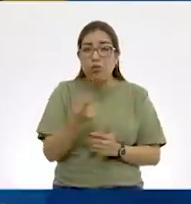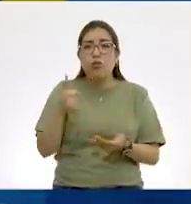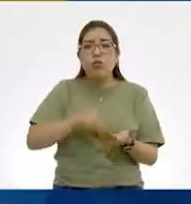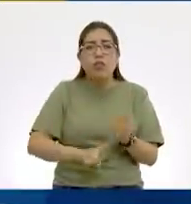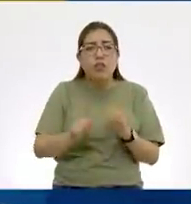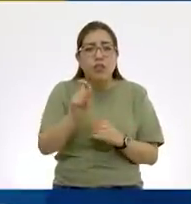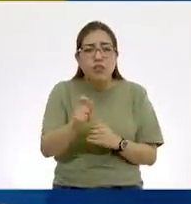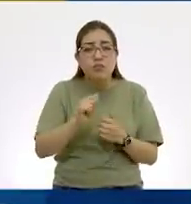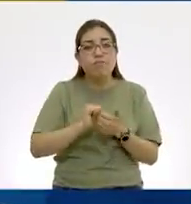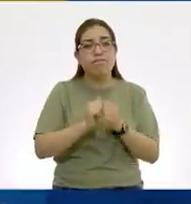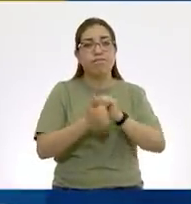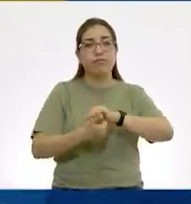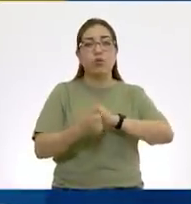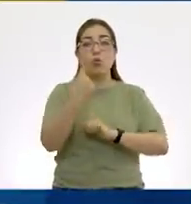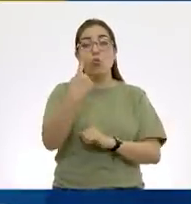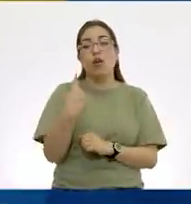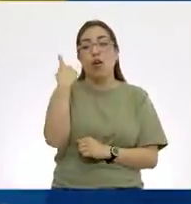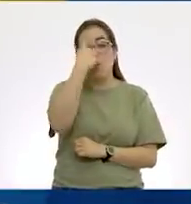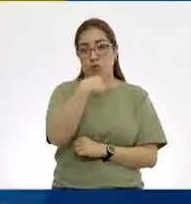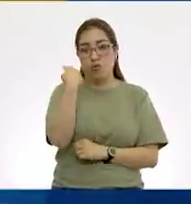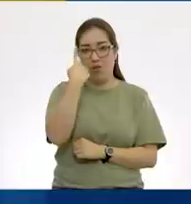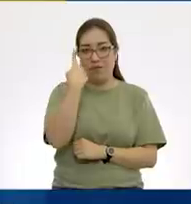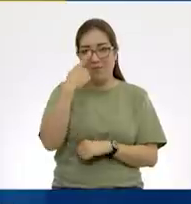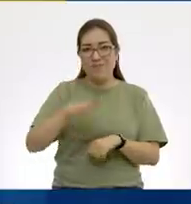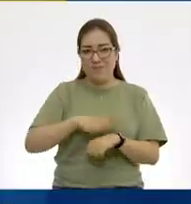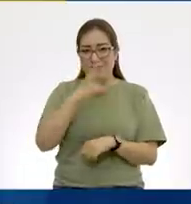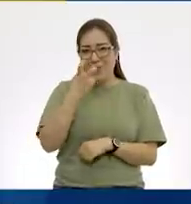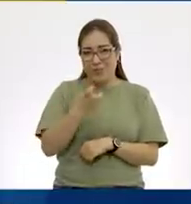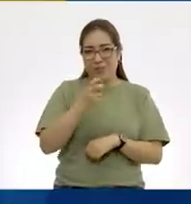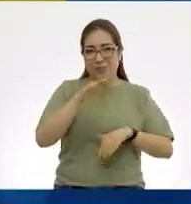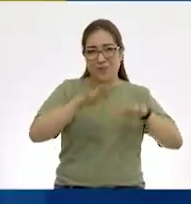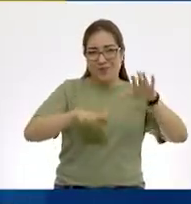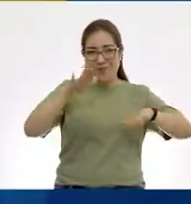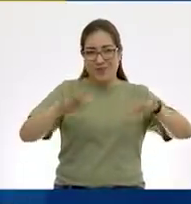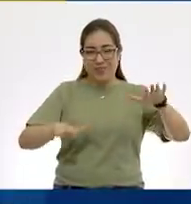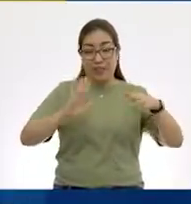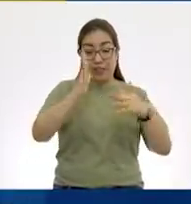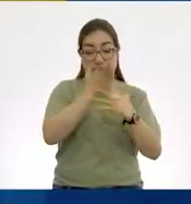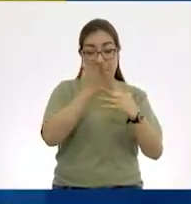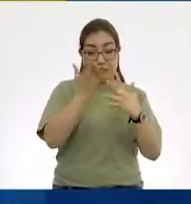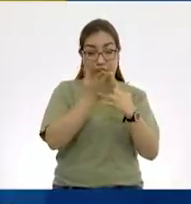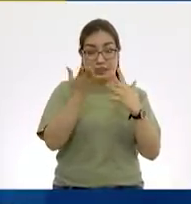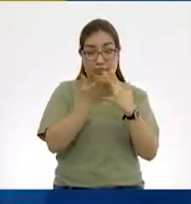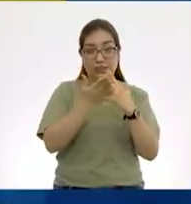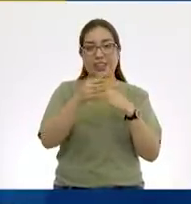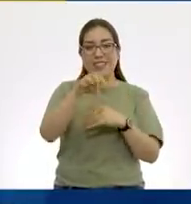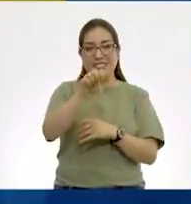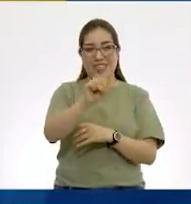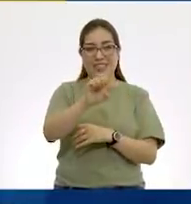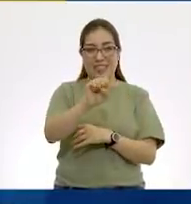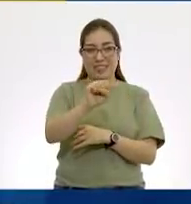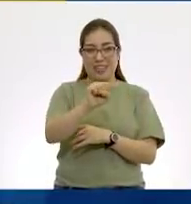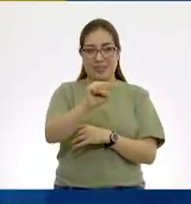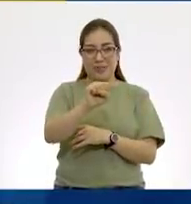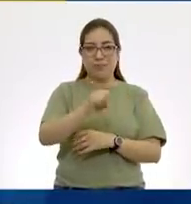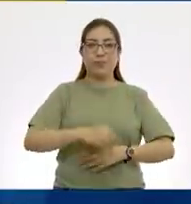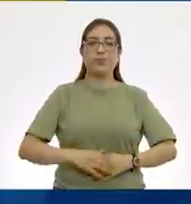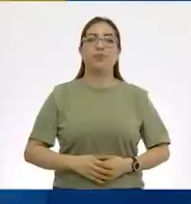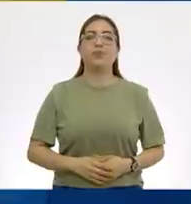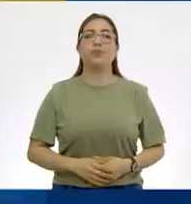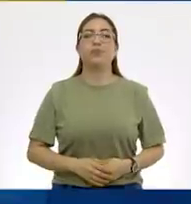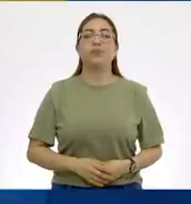¿De acuerdo? Por eso decimos que está dividida de manera sexagesimal en 60 partes.